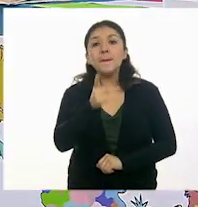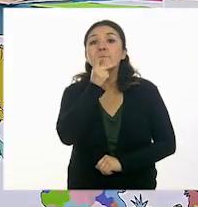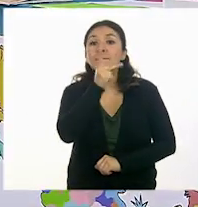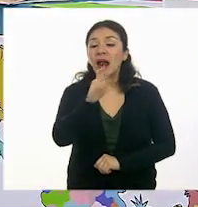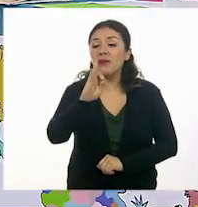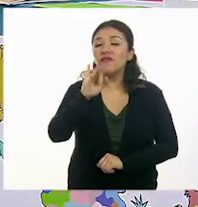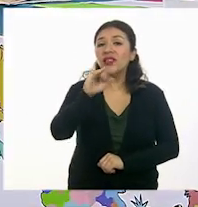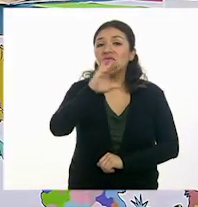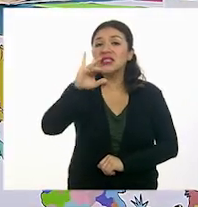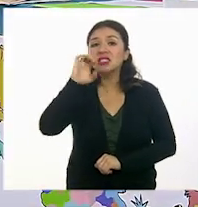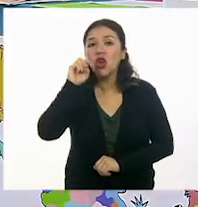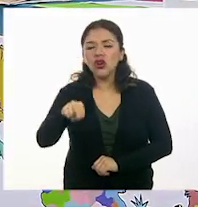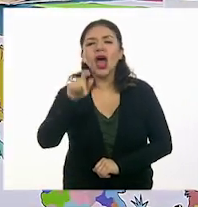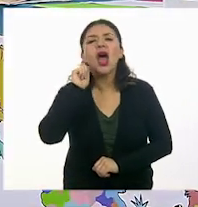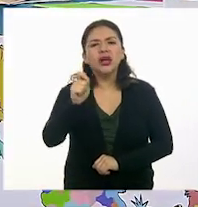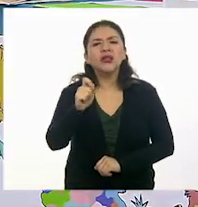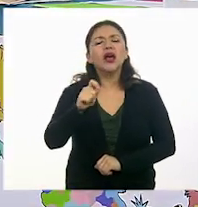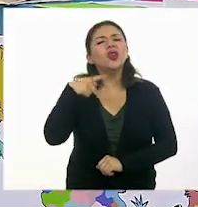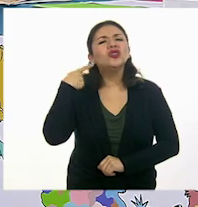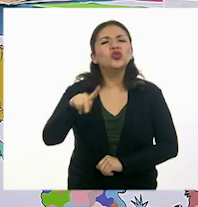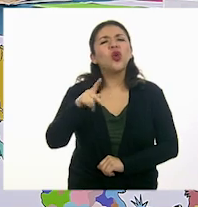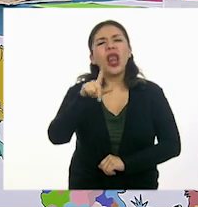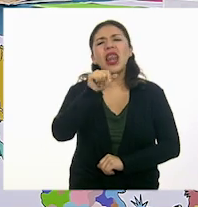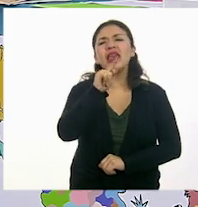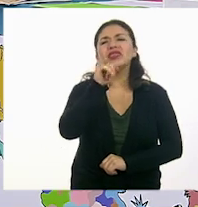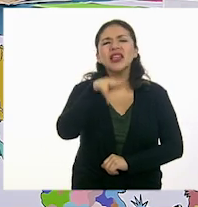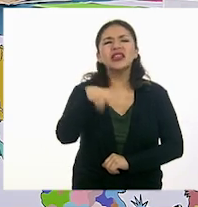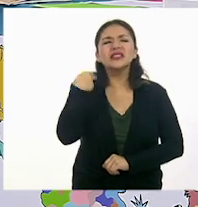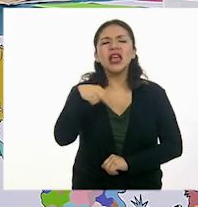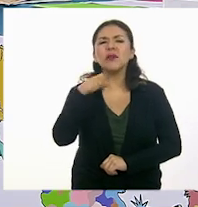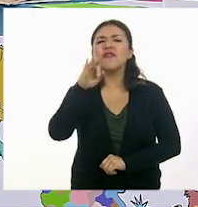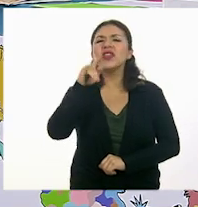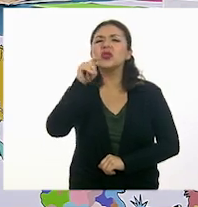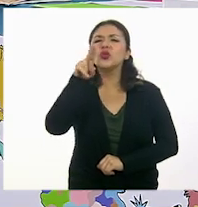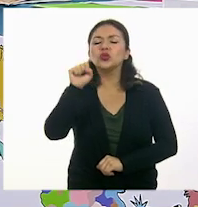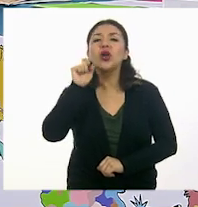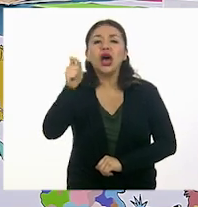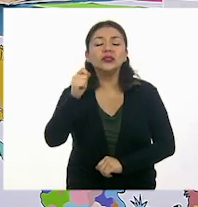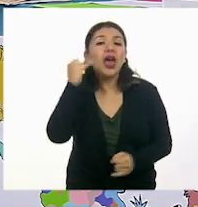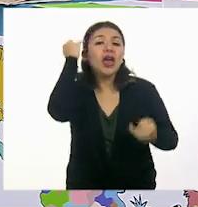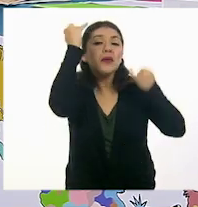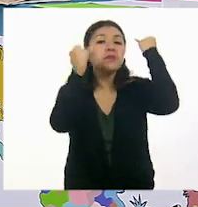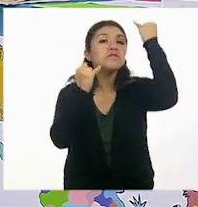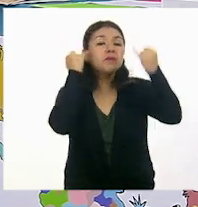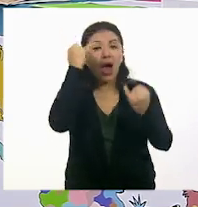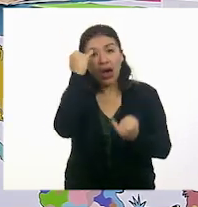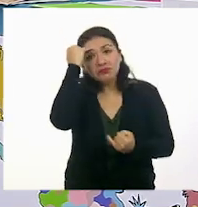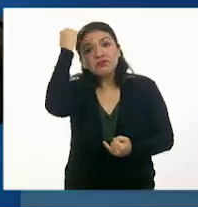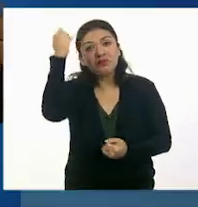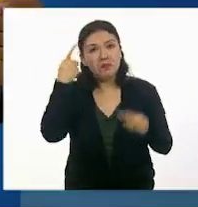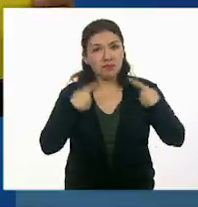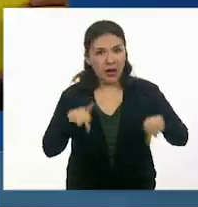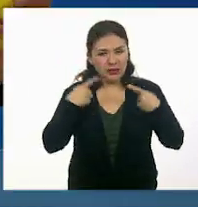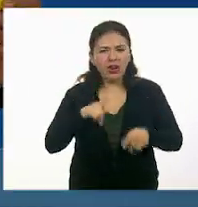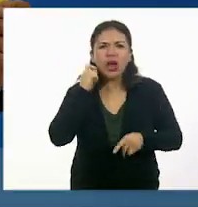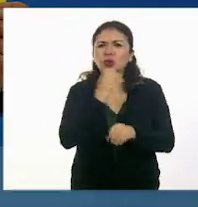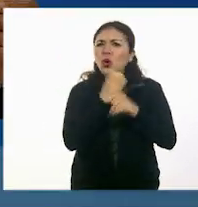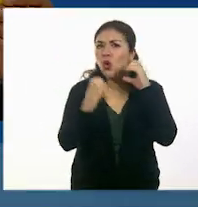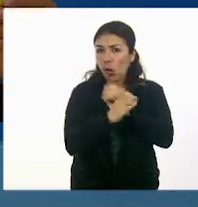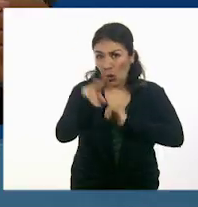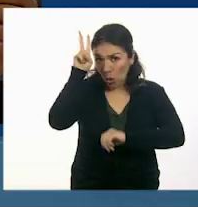palabra ficción proviene del latín fictus, que significa inventado. Es decir, que hablamos de una situación que no